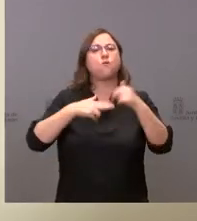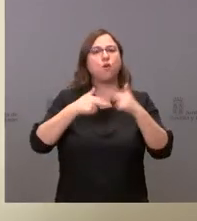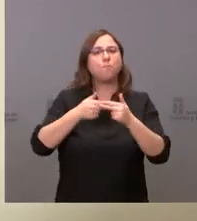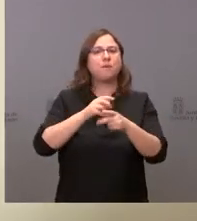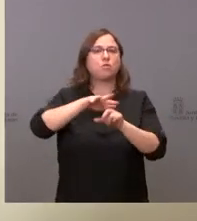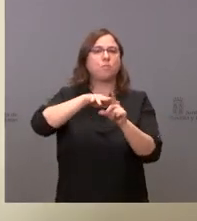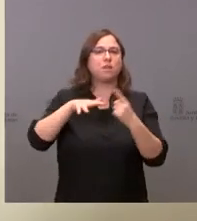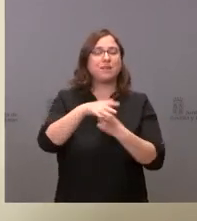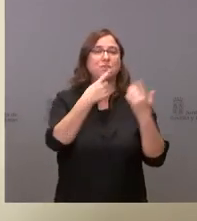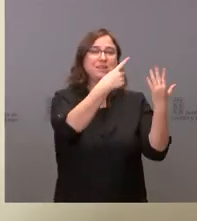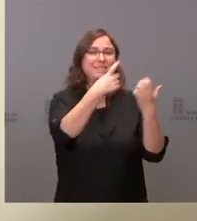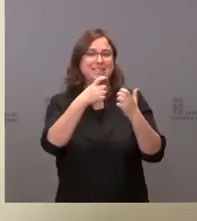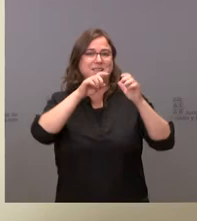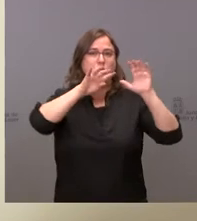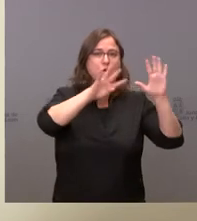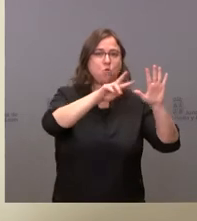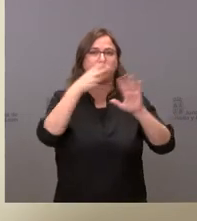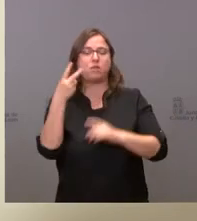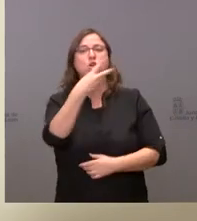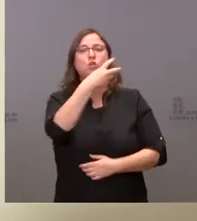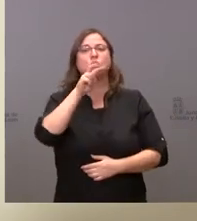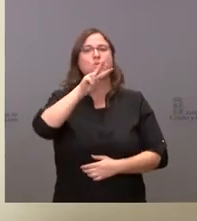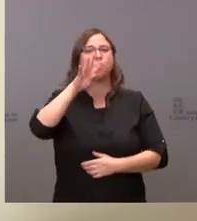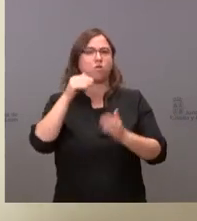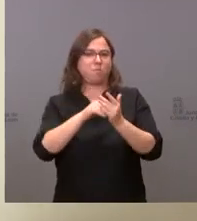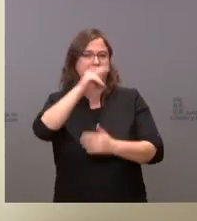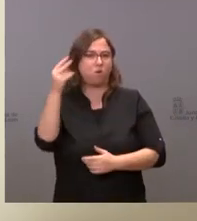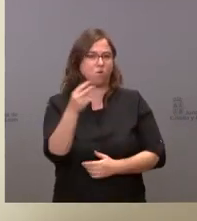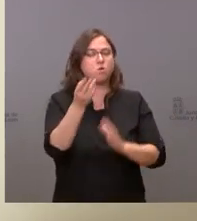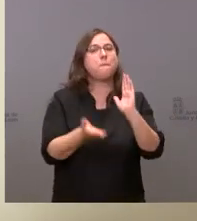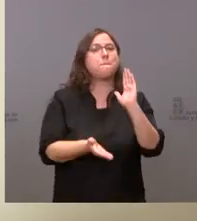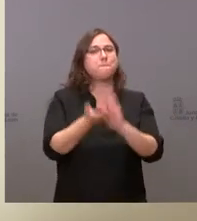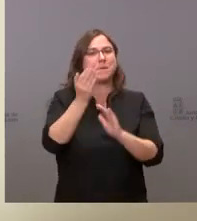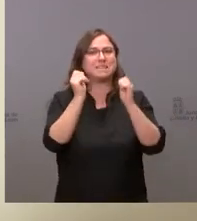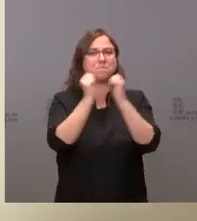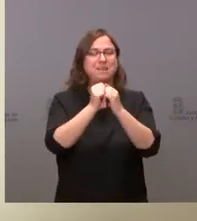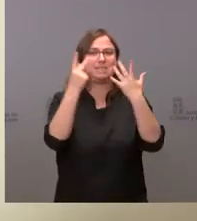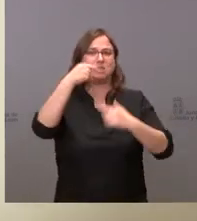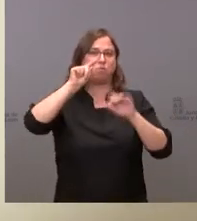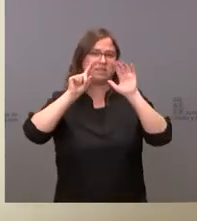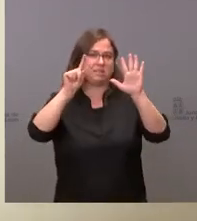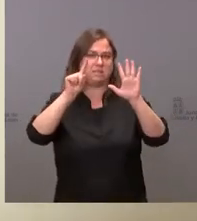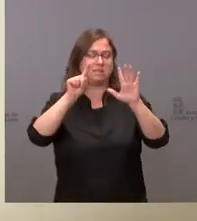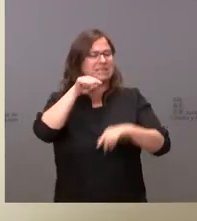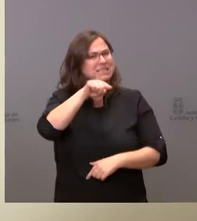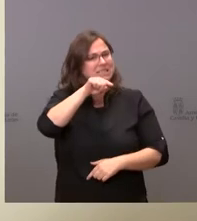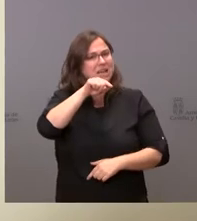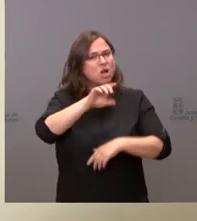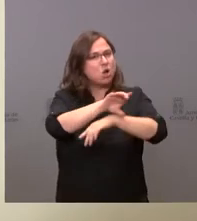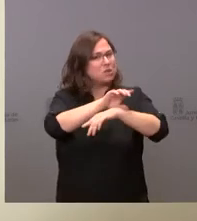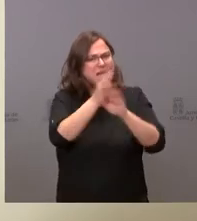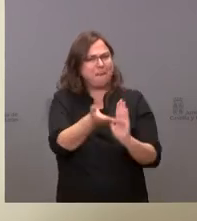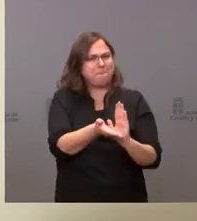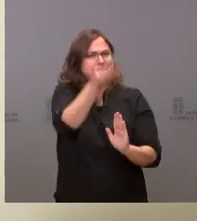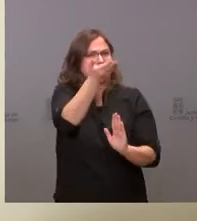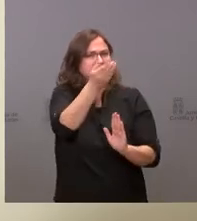692.224.000 euros, crece el 27,6%, es la consejería que más